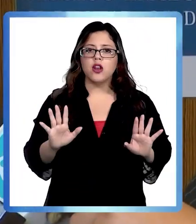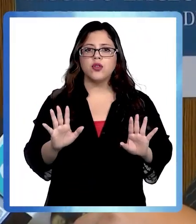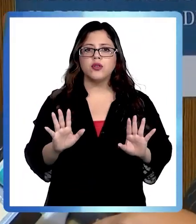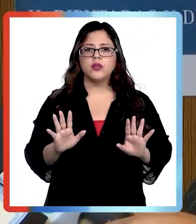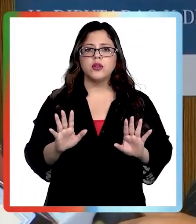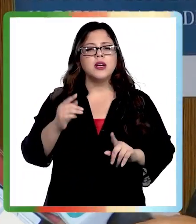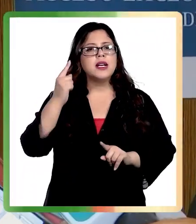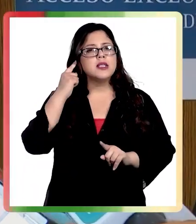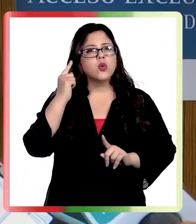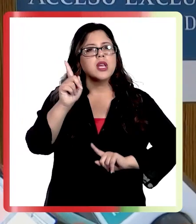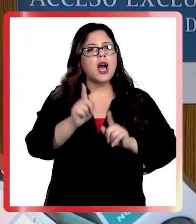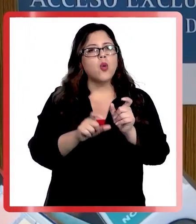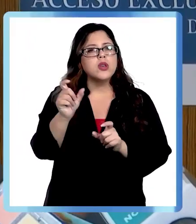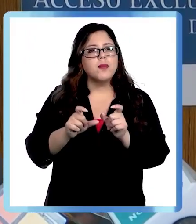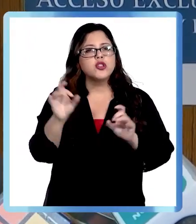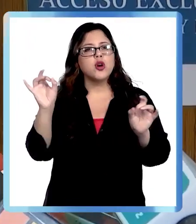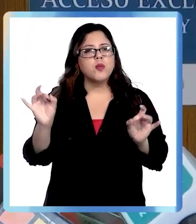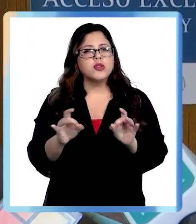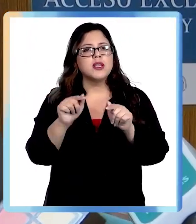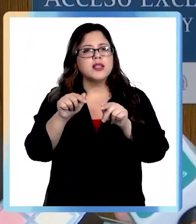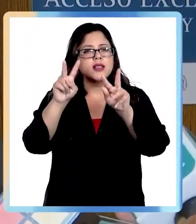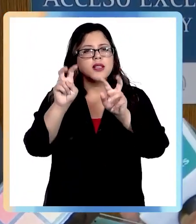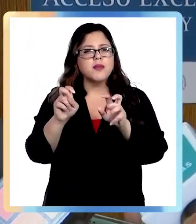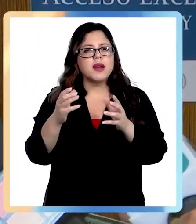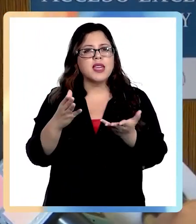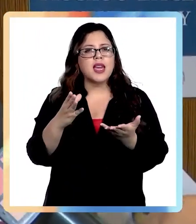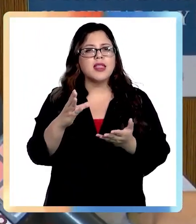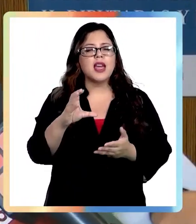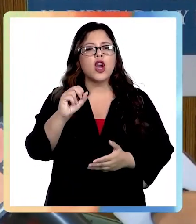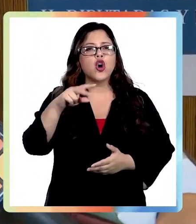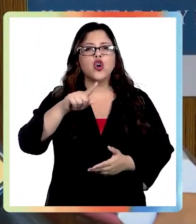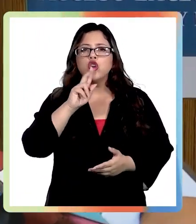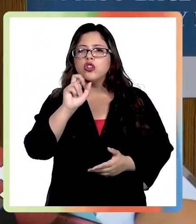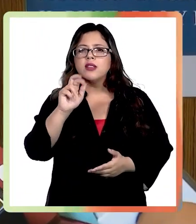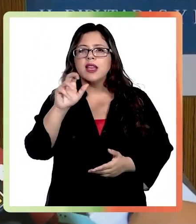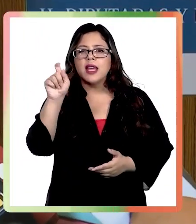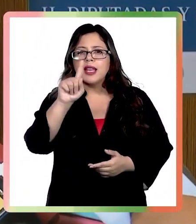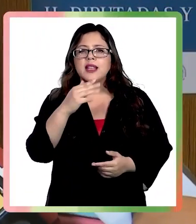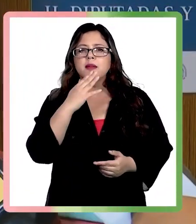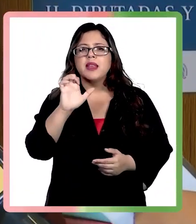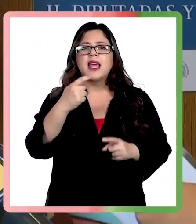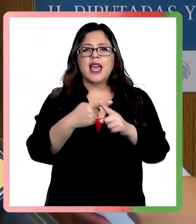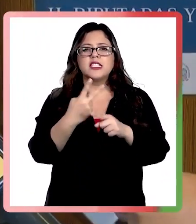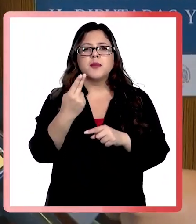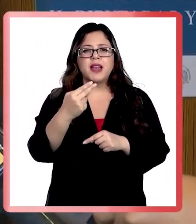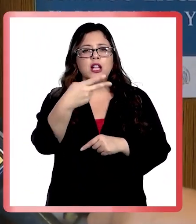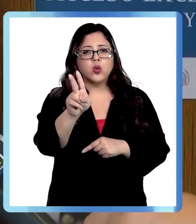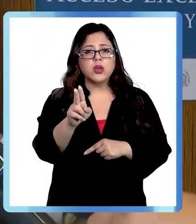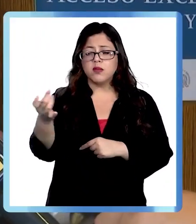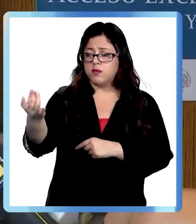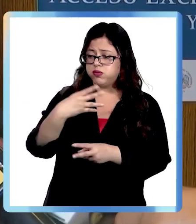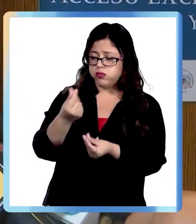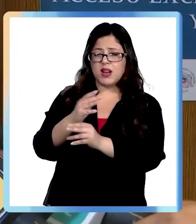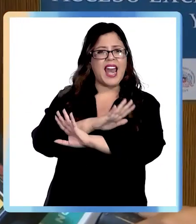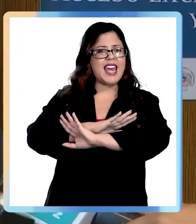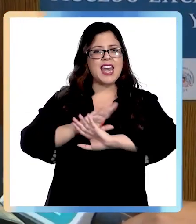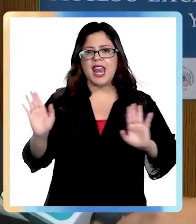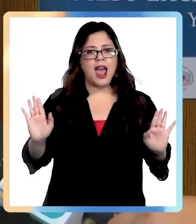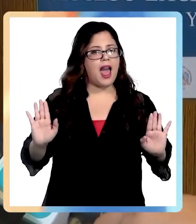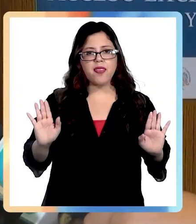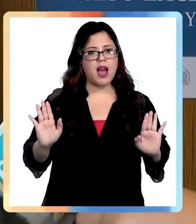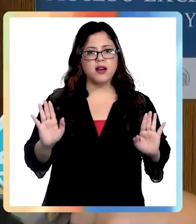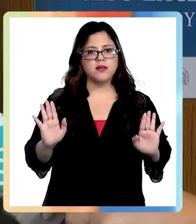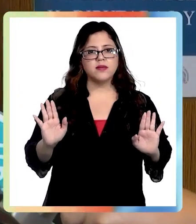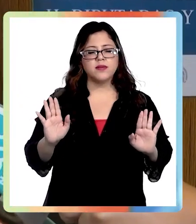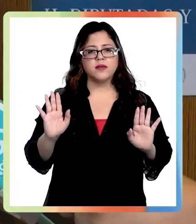de otras personas que vengan a esos recursos de Democracia Viva, por ejemplo de Carlos Contreras o de su expareja Daniel Andrade? No he recibido absolutamente ningún traspaso